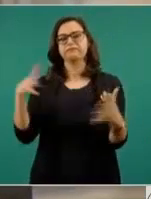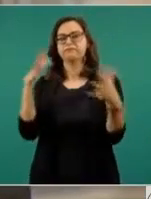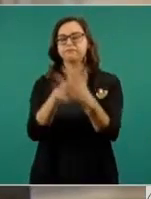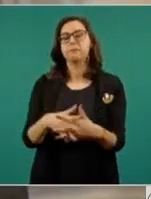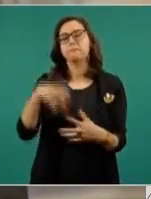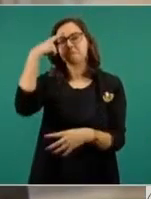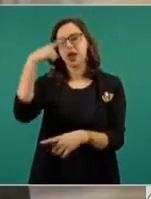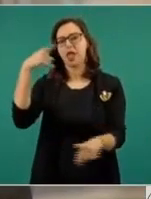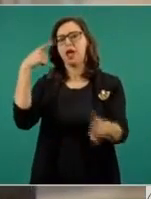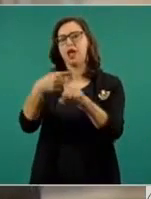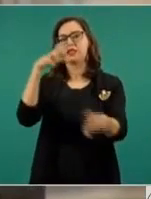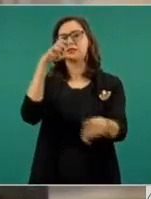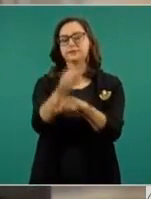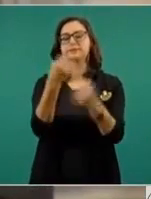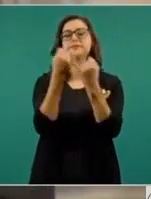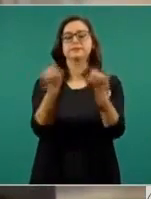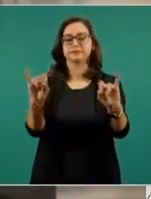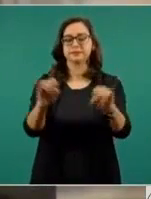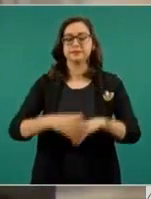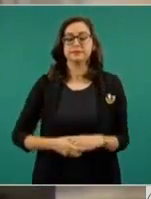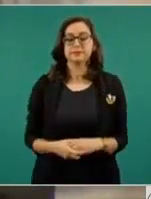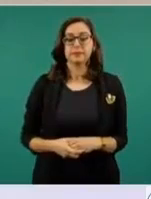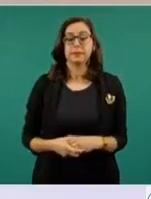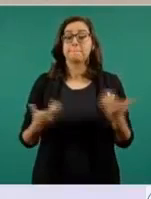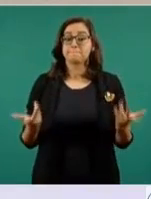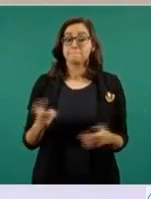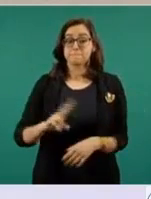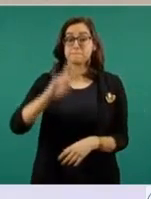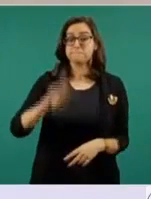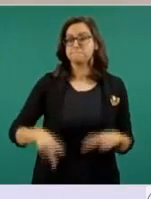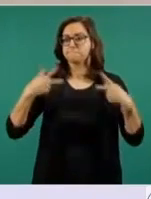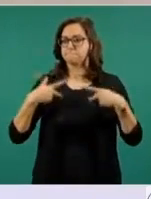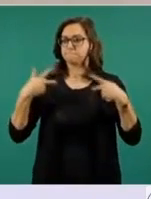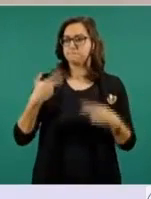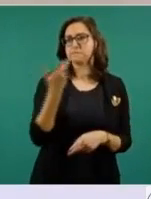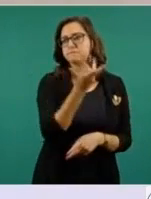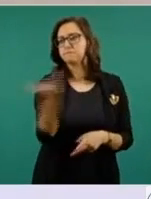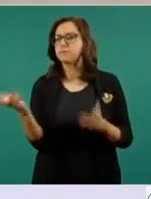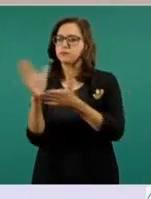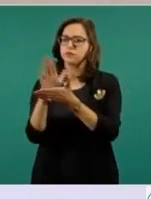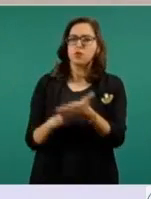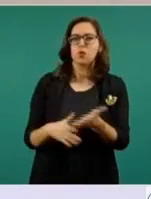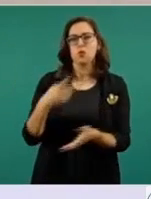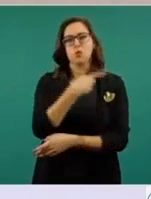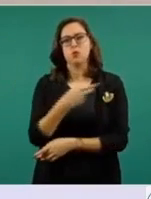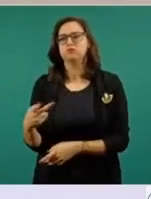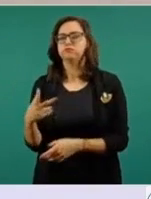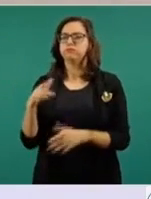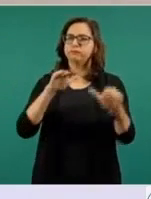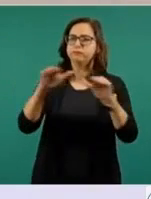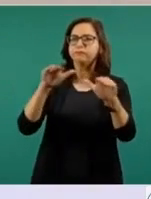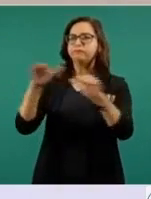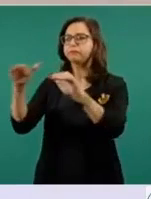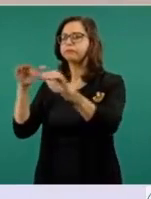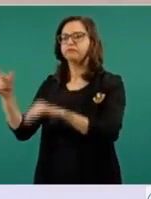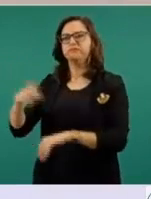gran convocatoria exaltando en los más desfavorecidos los anhelos de libertad y cansados